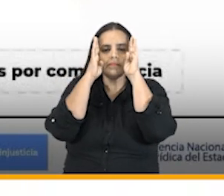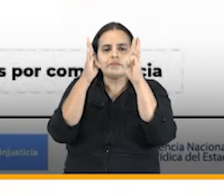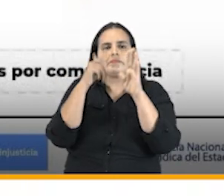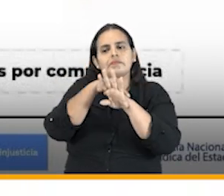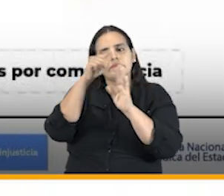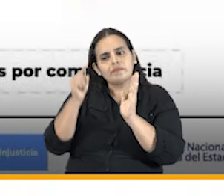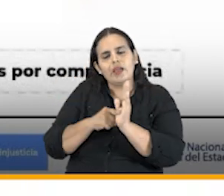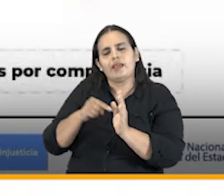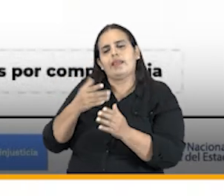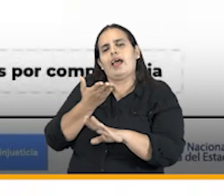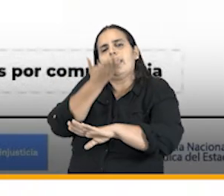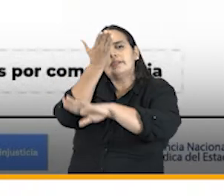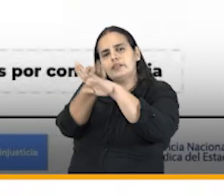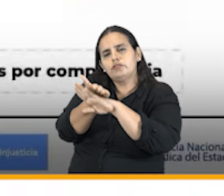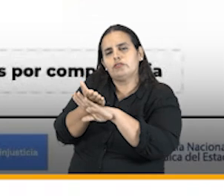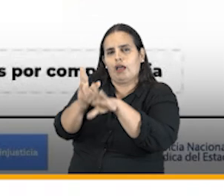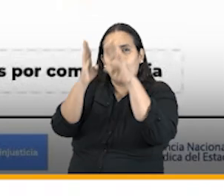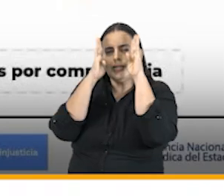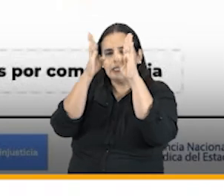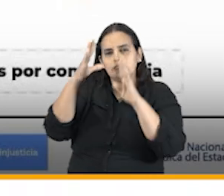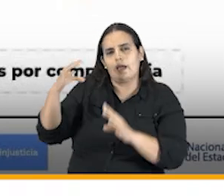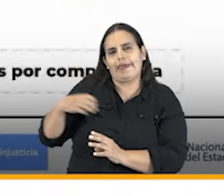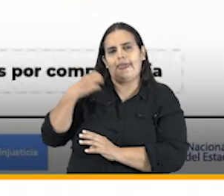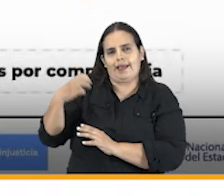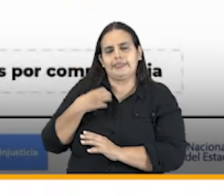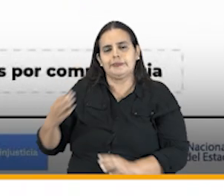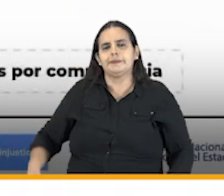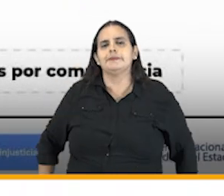peticiones quejas y reclamos